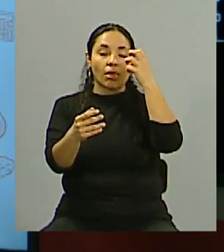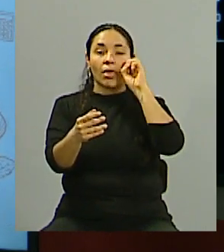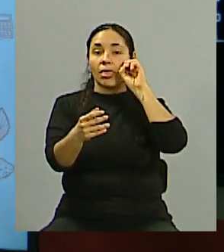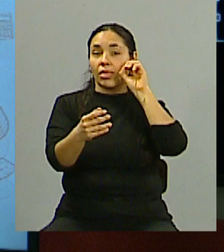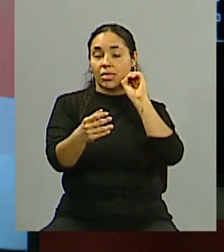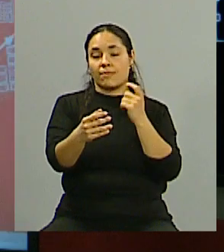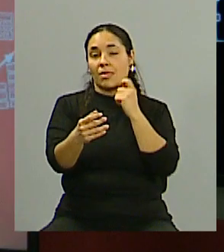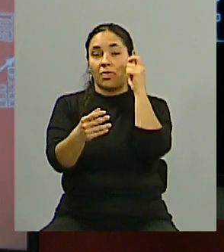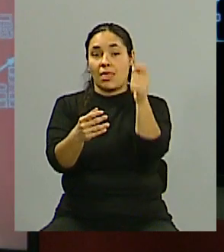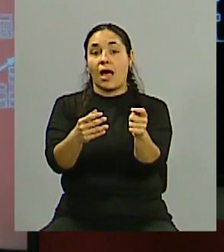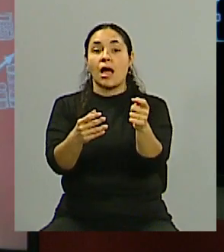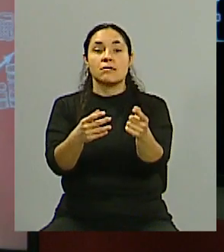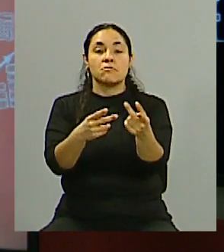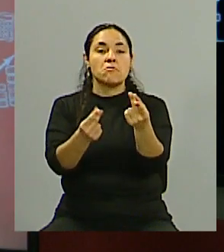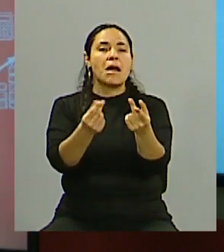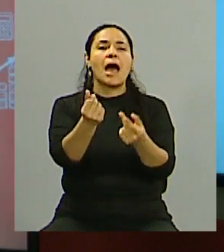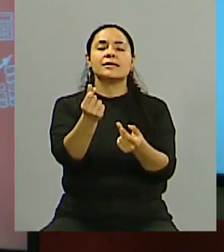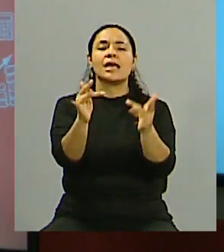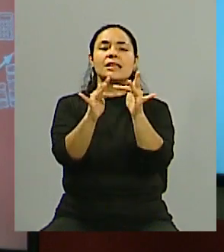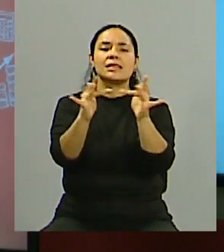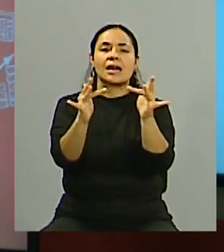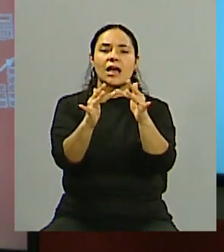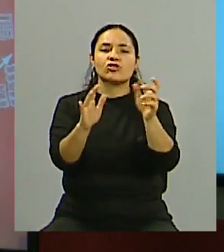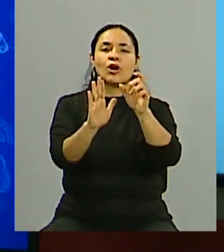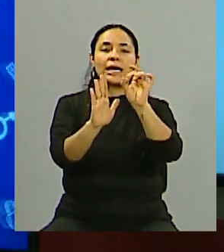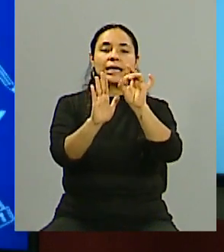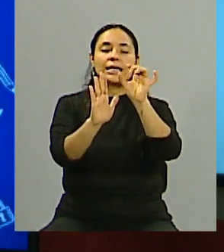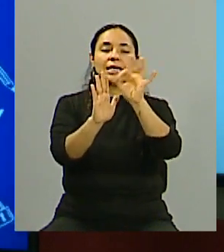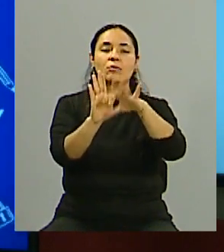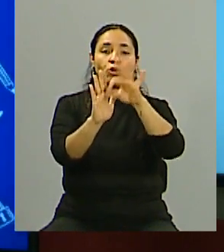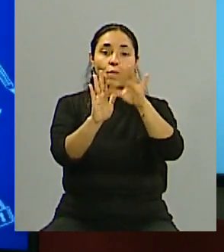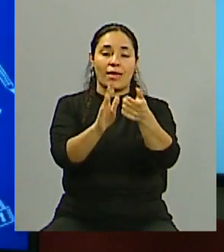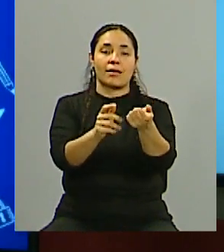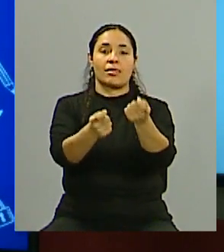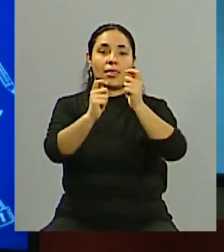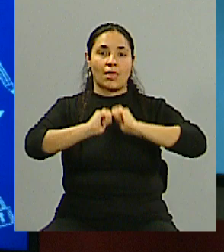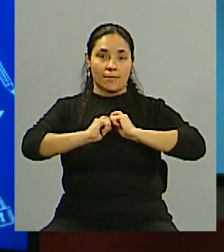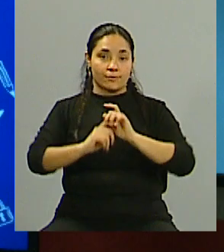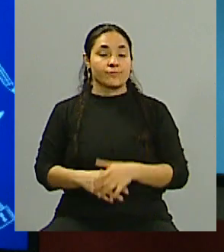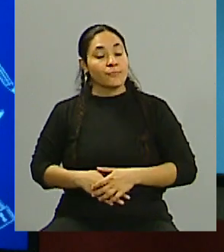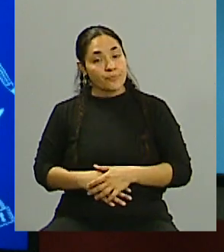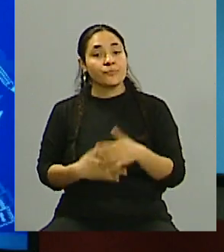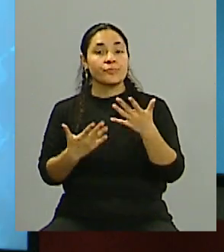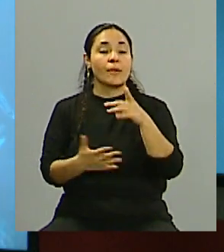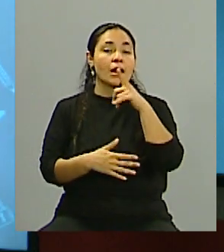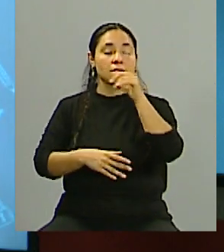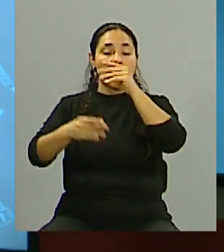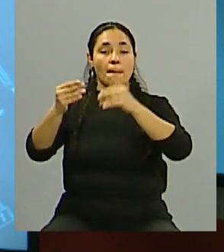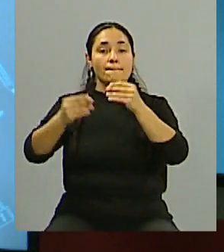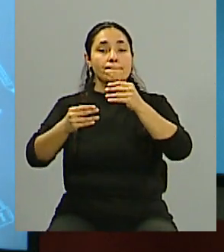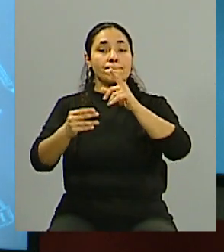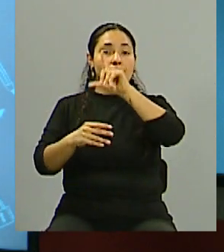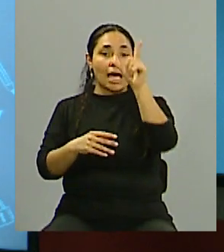de criptomonedas. Obviamente lo que se decía de WorldCoin era que generalmente se movían en países, en